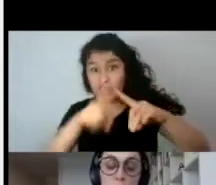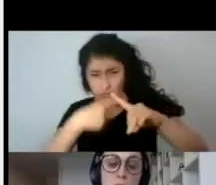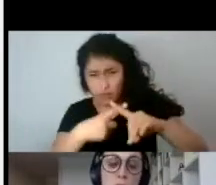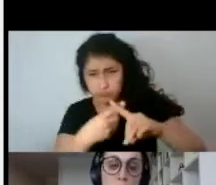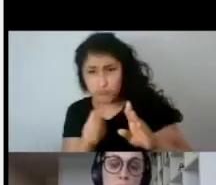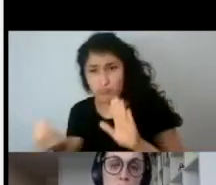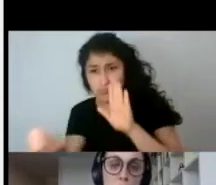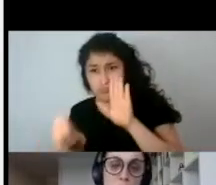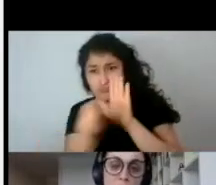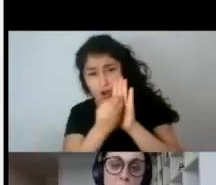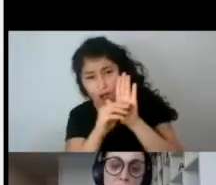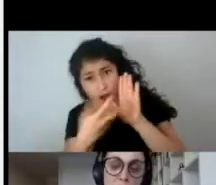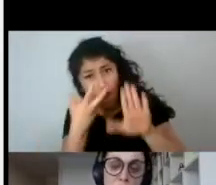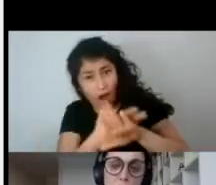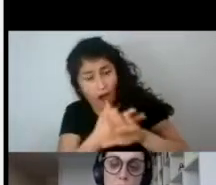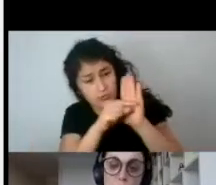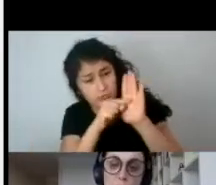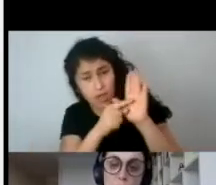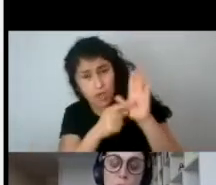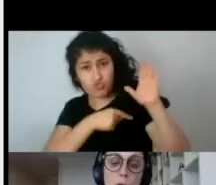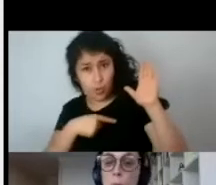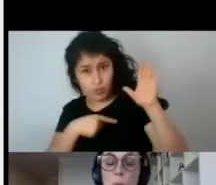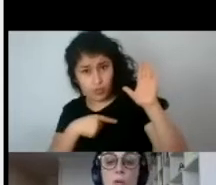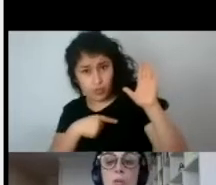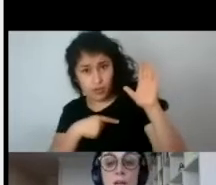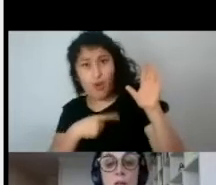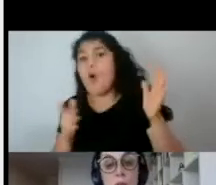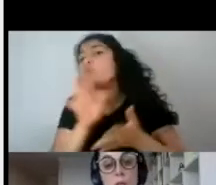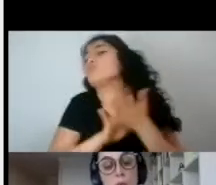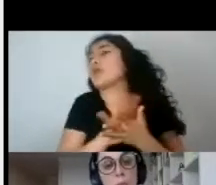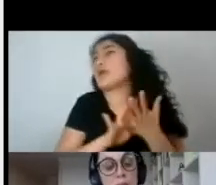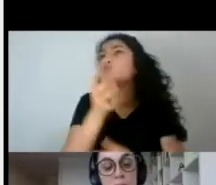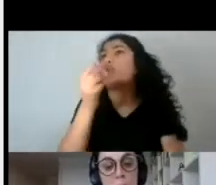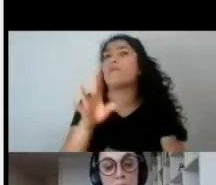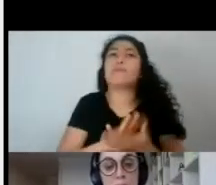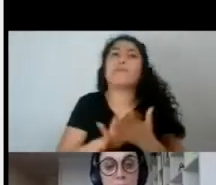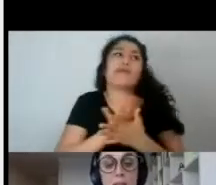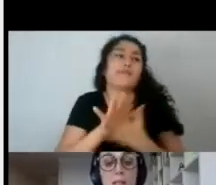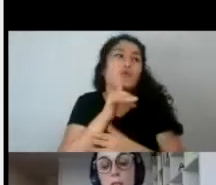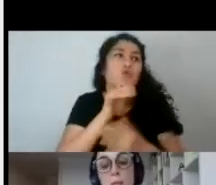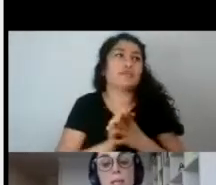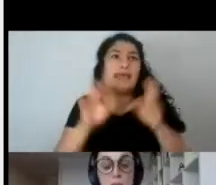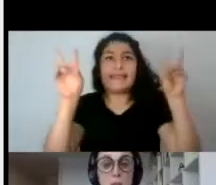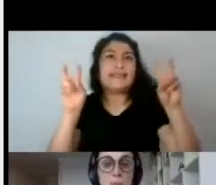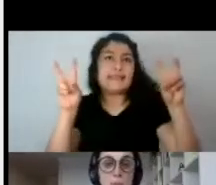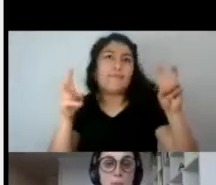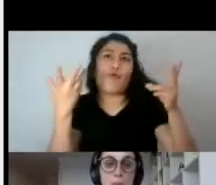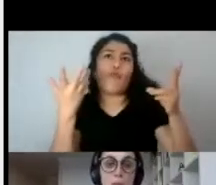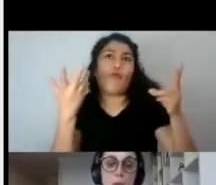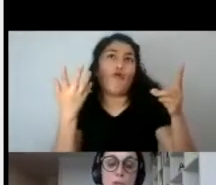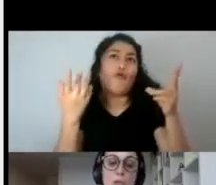¿Mencionan los nombres de estos personajes femeninos, sus acciones, o por el contrario, son títulos basados más bien en arquetipos femeninos,